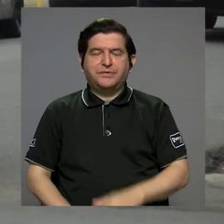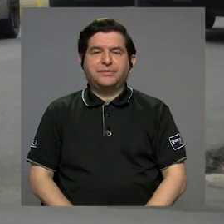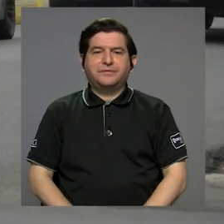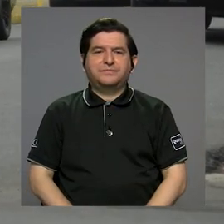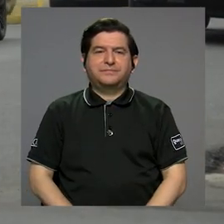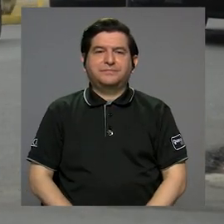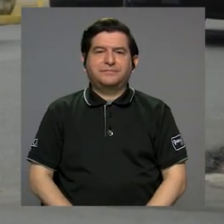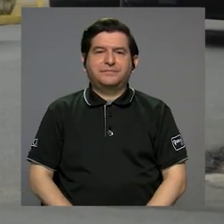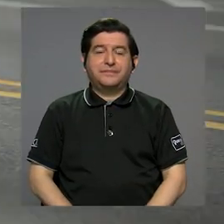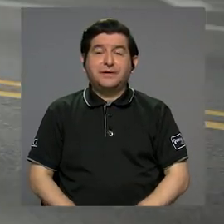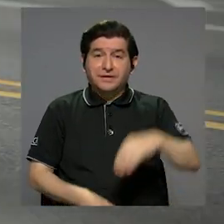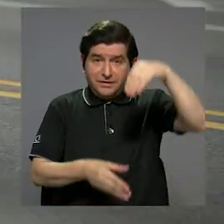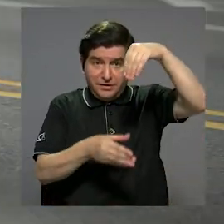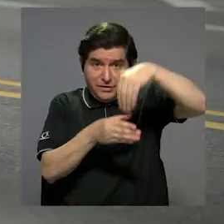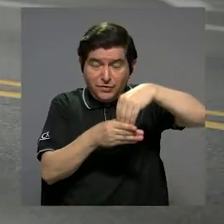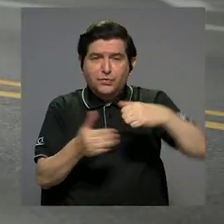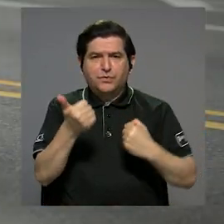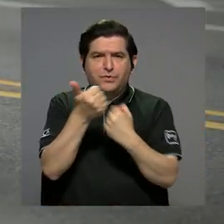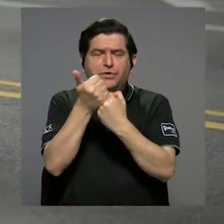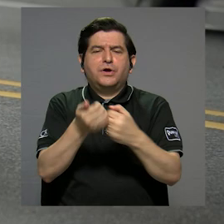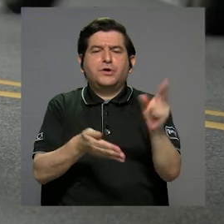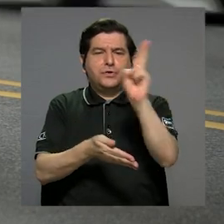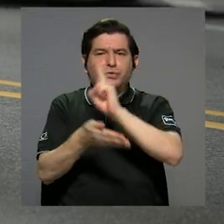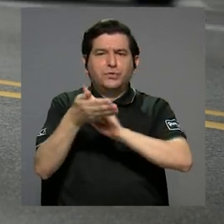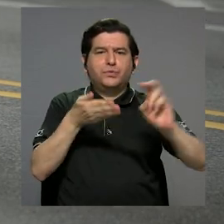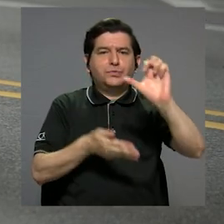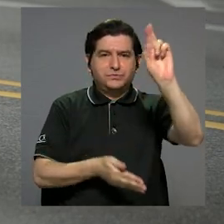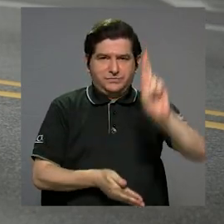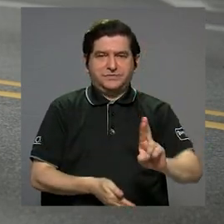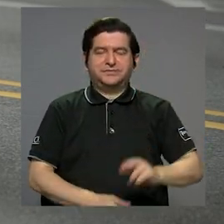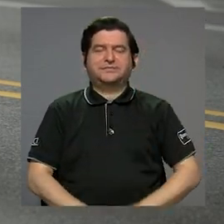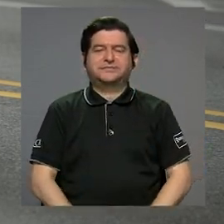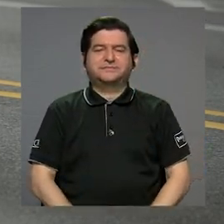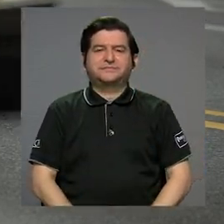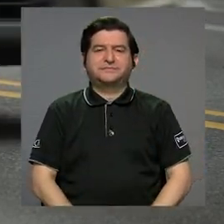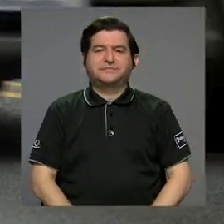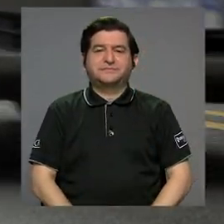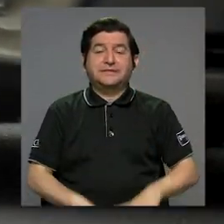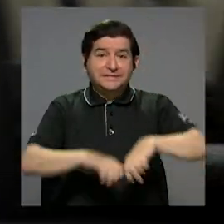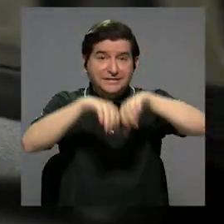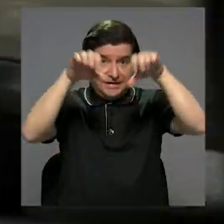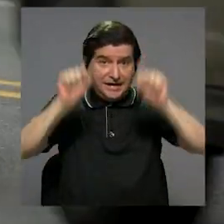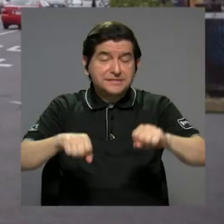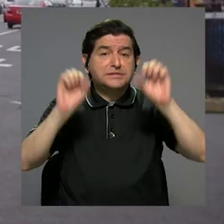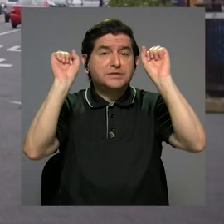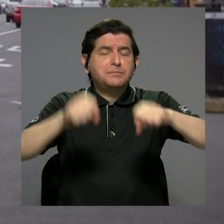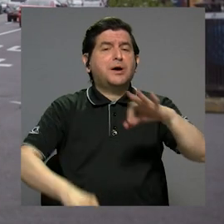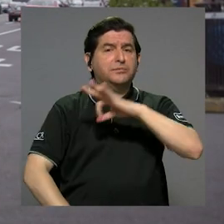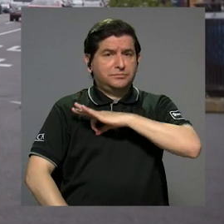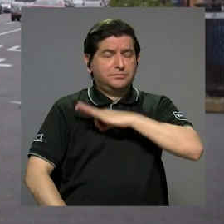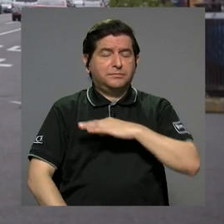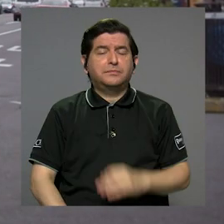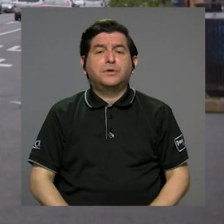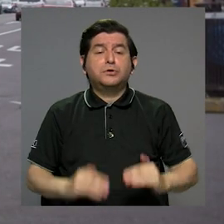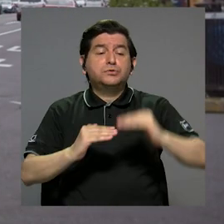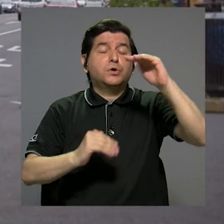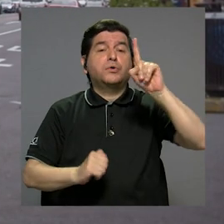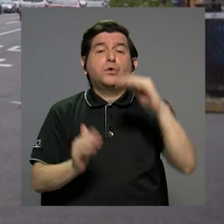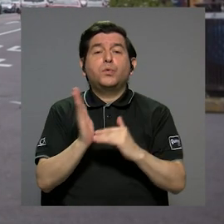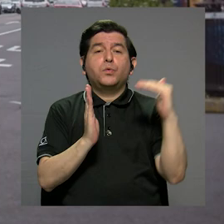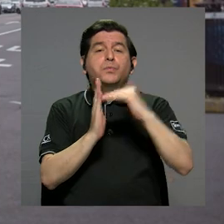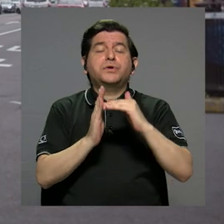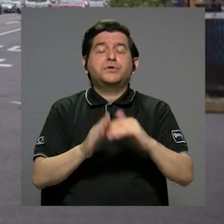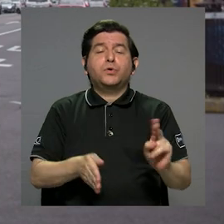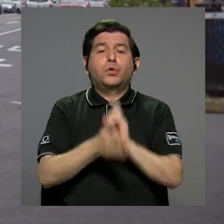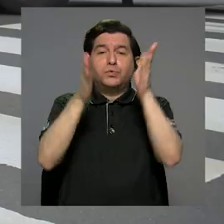Públicas y Transportes, cuenta con el apoyo de la Universidad de Costa Rica. Este sistema podría beneficiar a más de